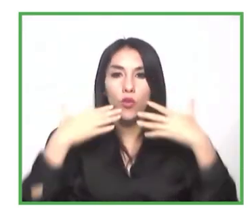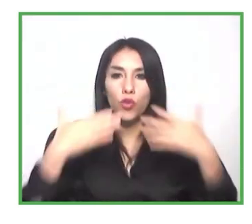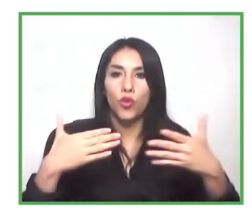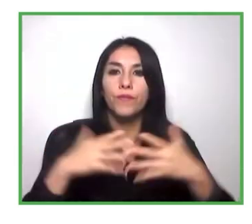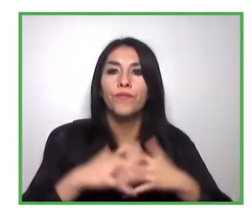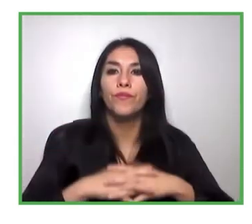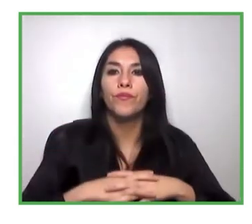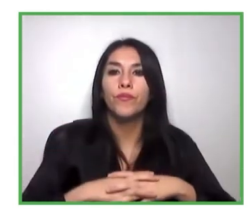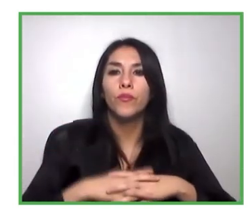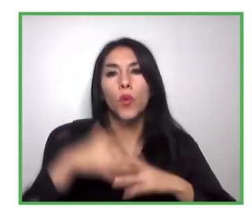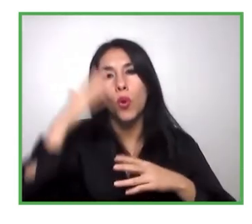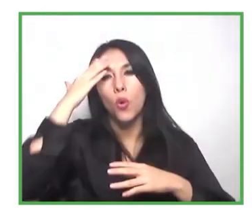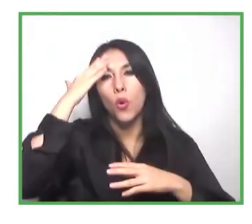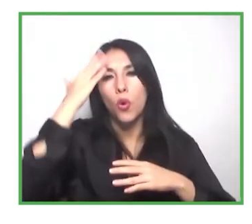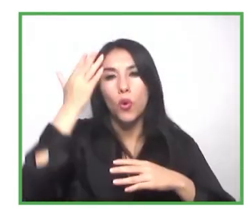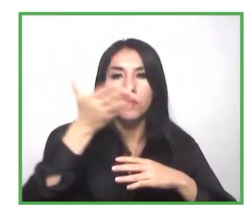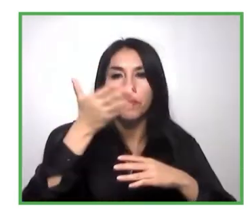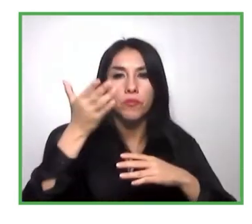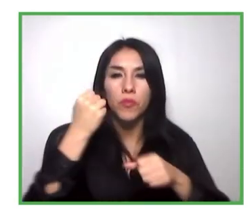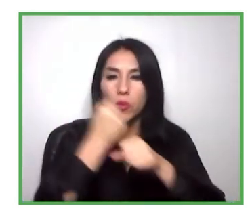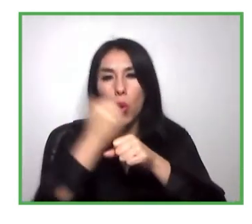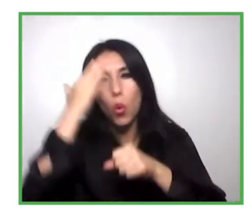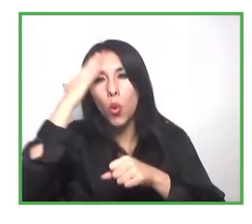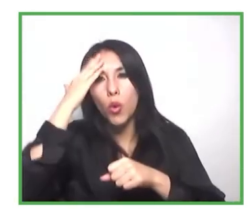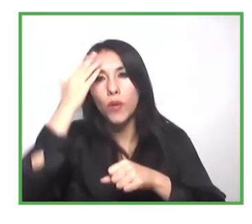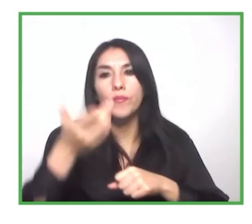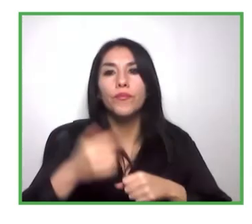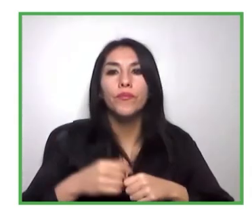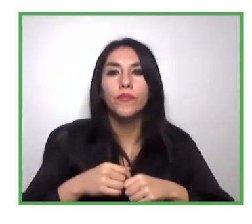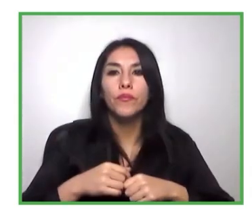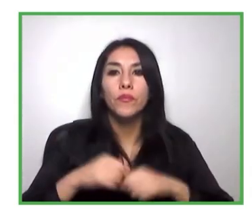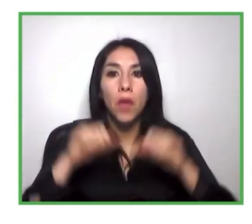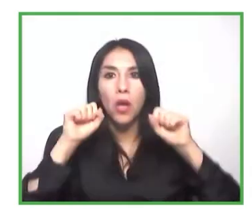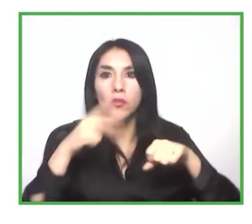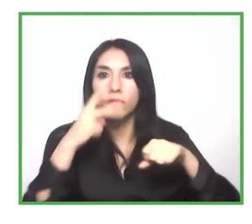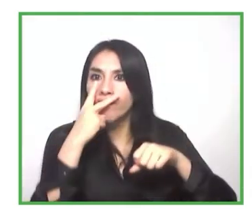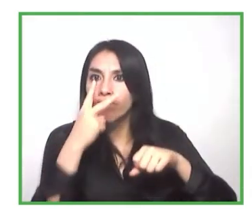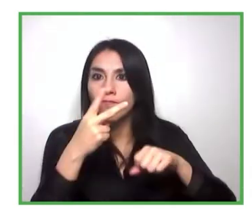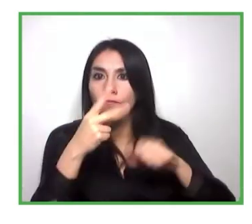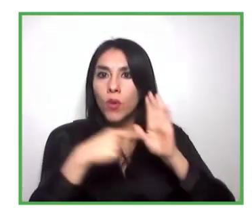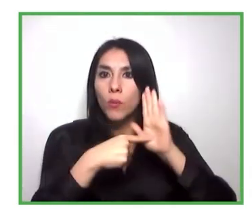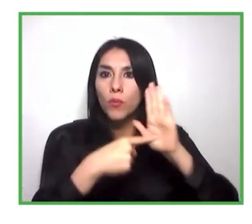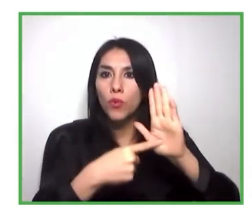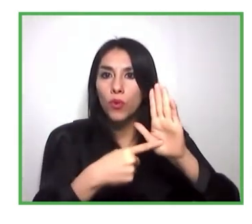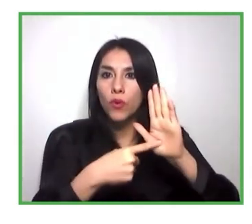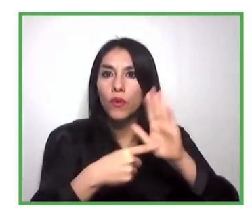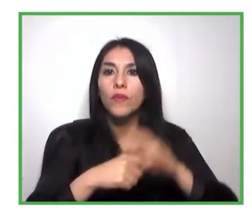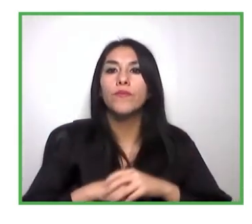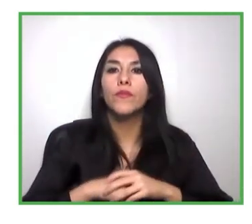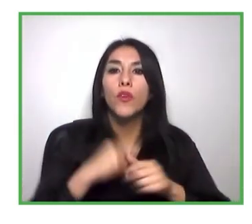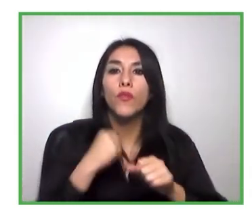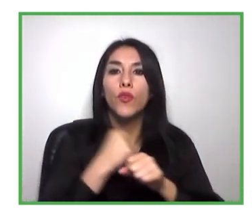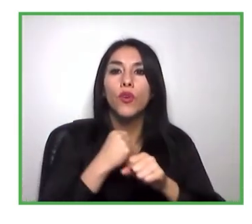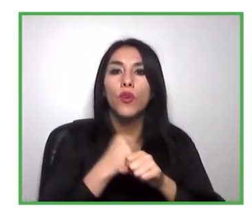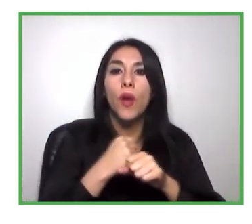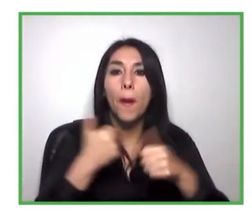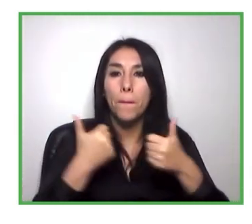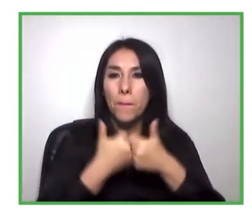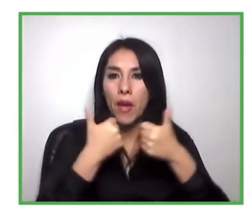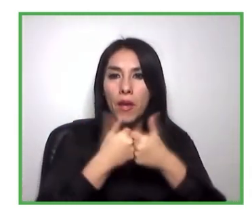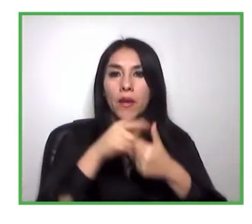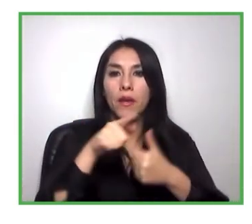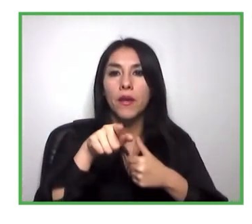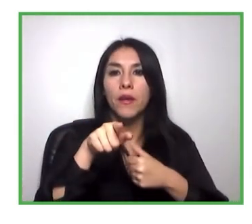trabajar de alguna forma con profesionales como usted y que estamos sin duda todos aportando a la inclusión de personas con